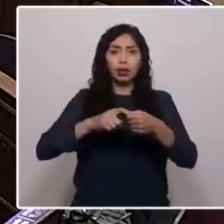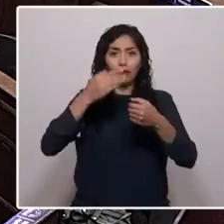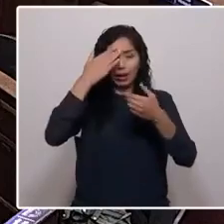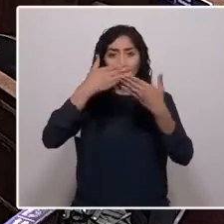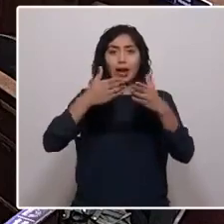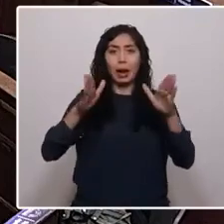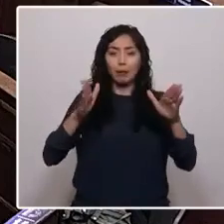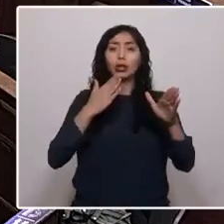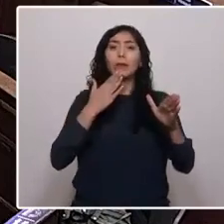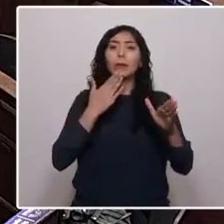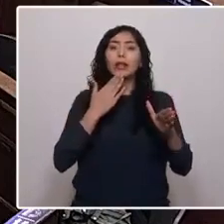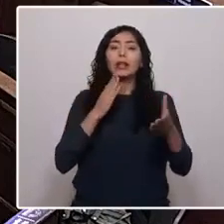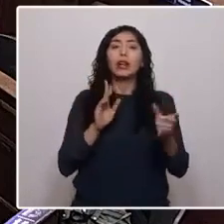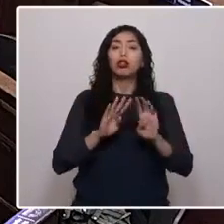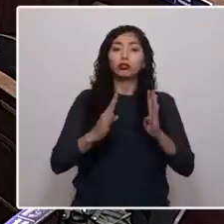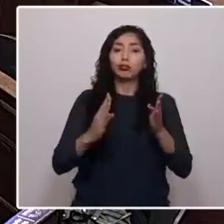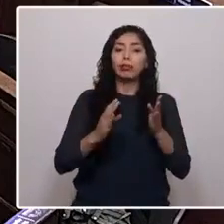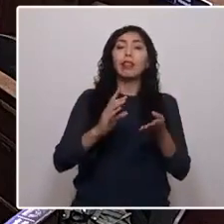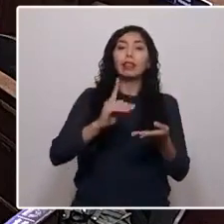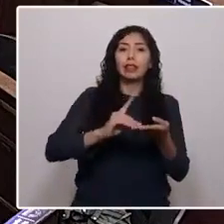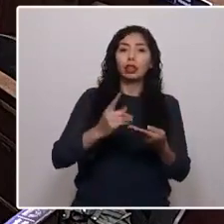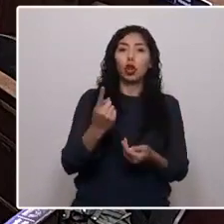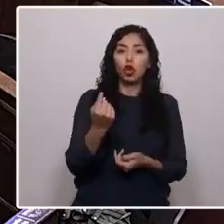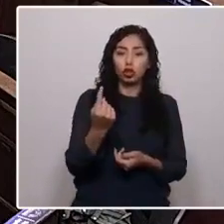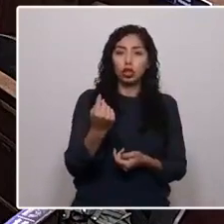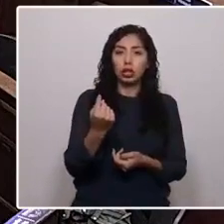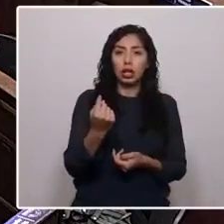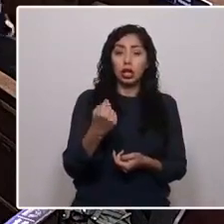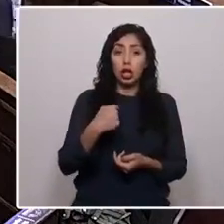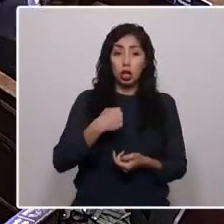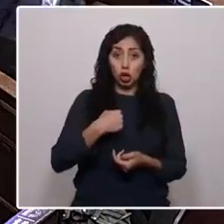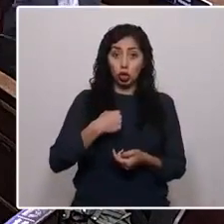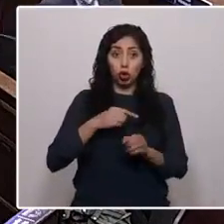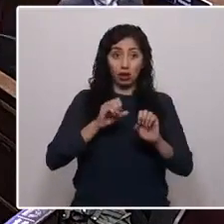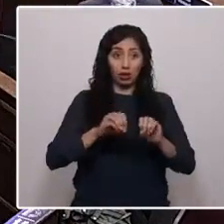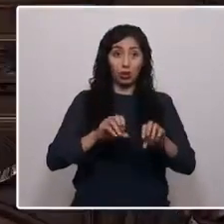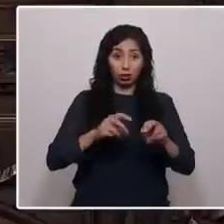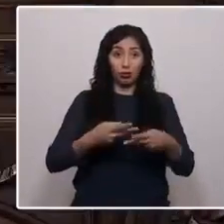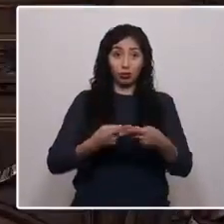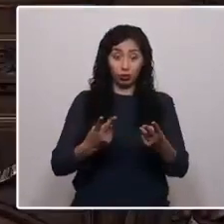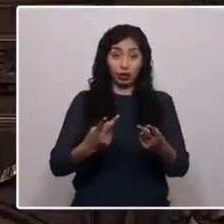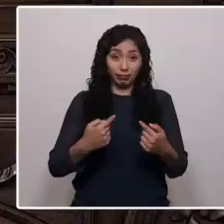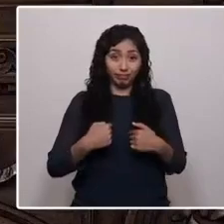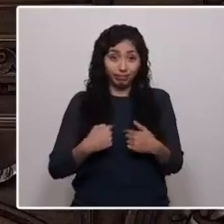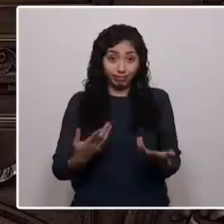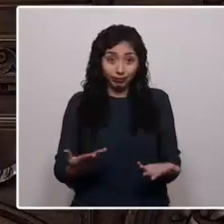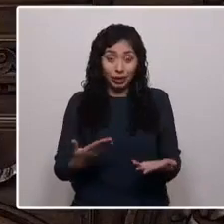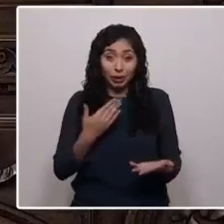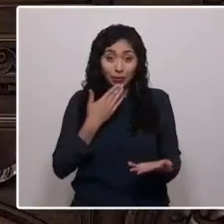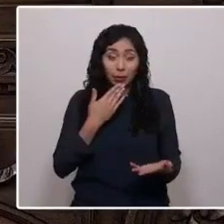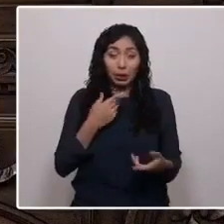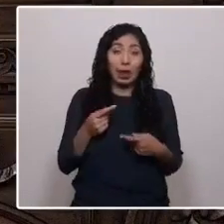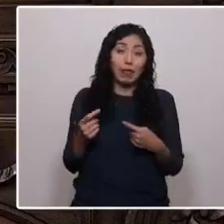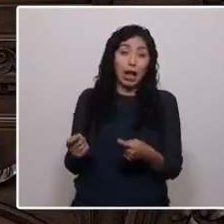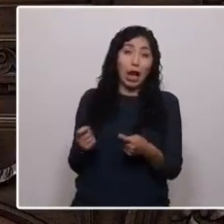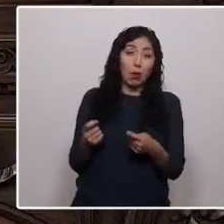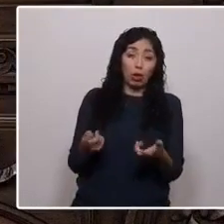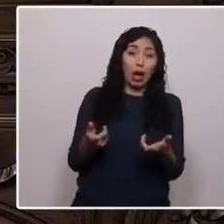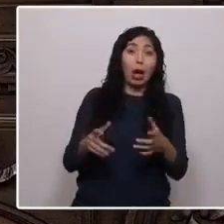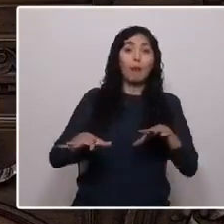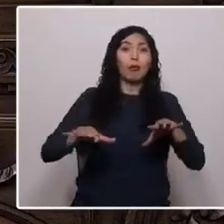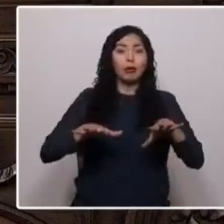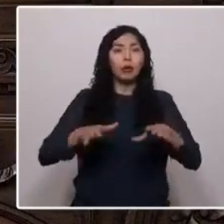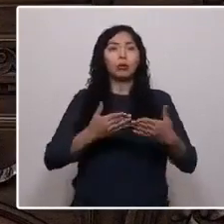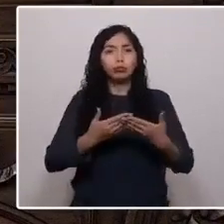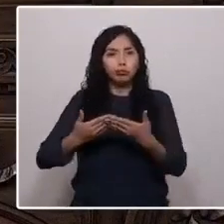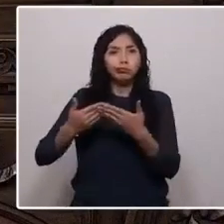Distrito 11. Vengo de la educación pública y del peso del endeudamiento, del movimiento estudiantil y de los esfuerzos de articulación